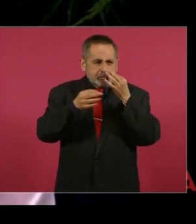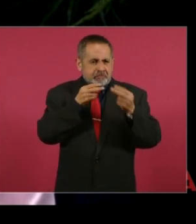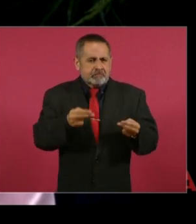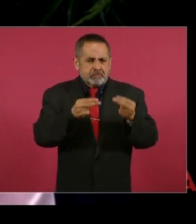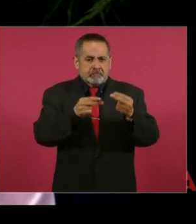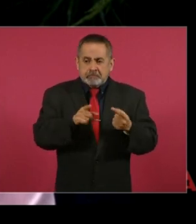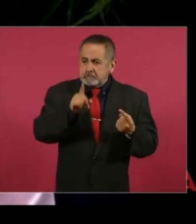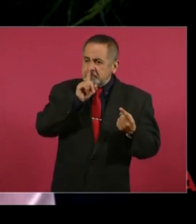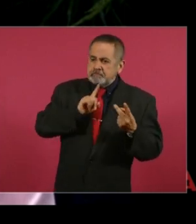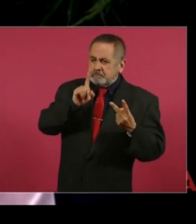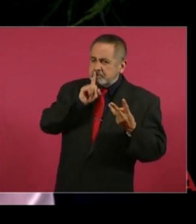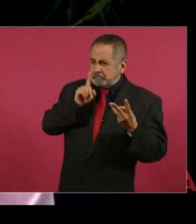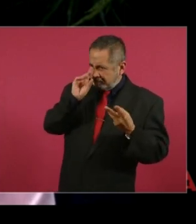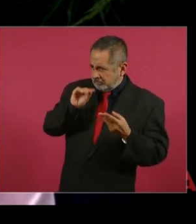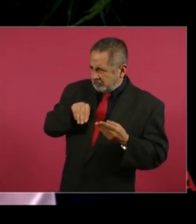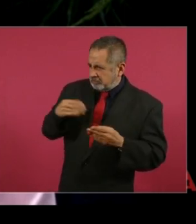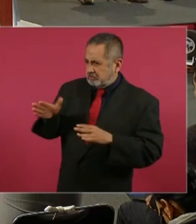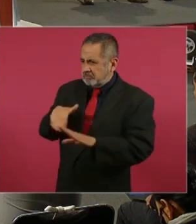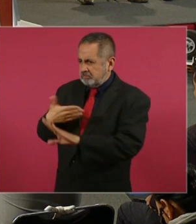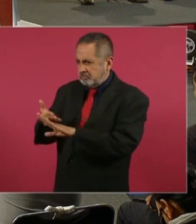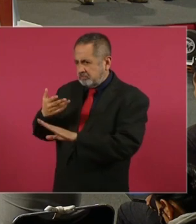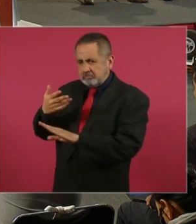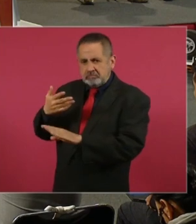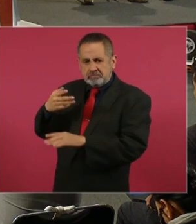mentiras des contra Morena, mejor te va.